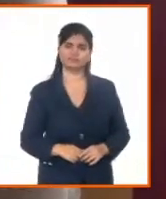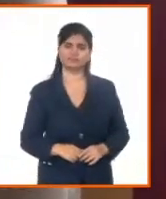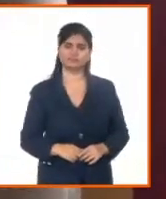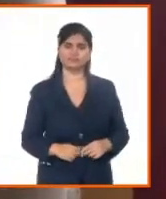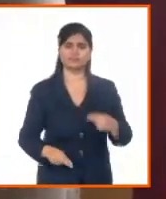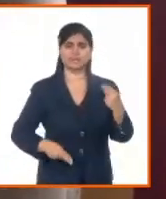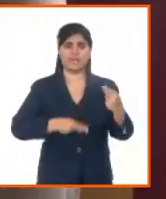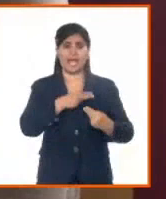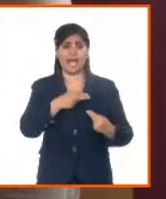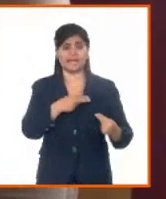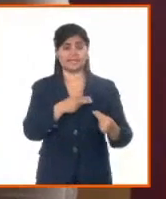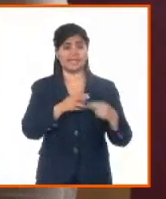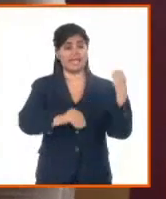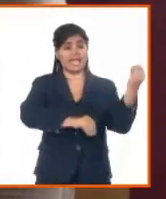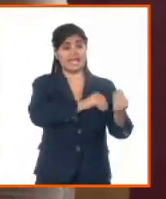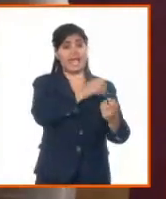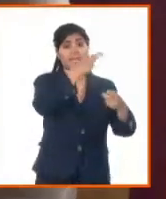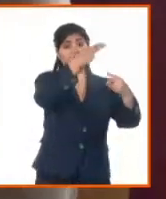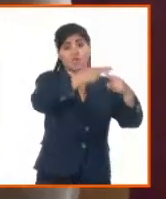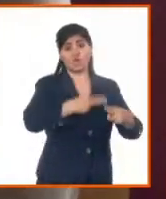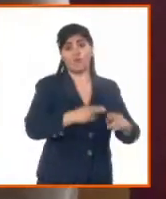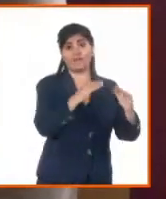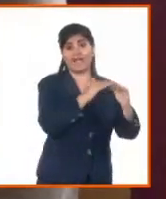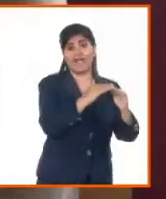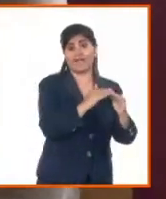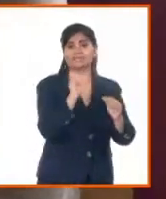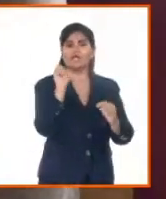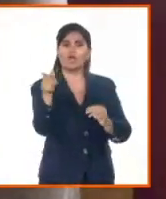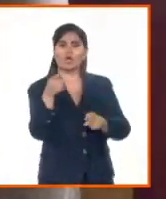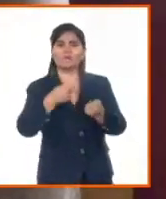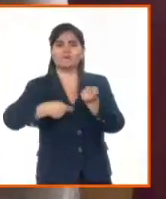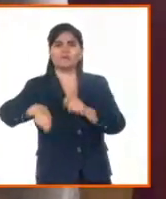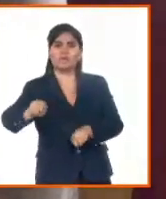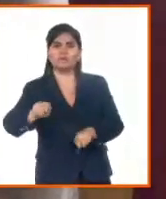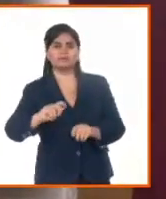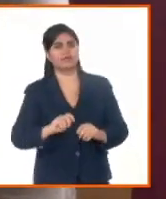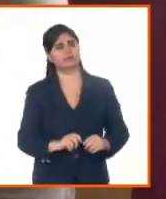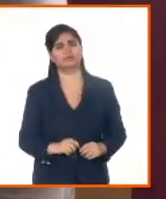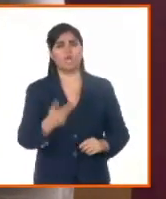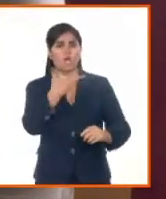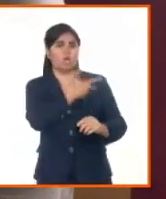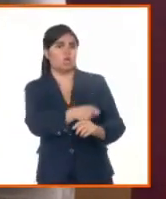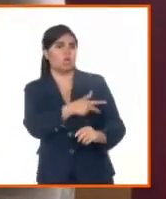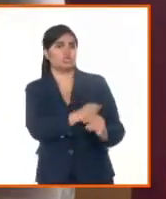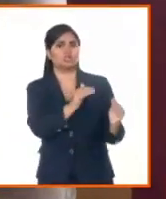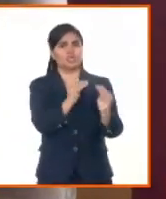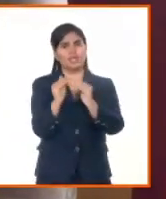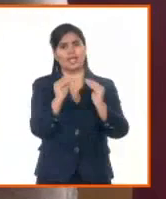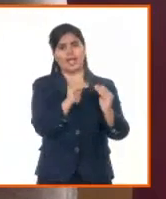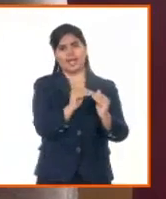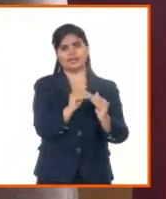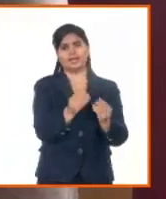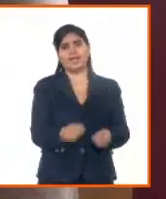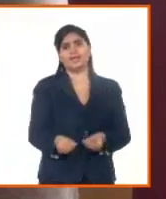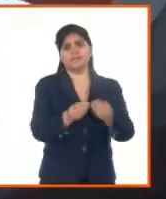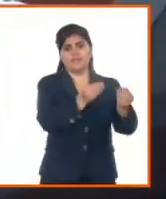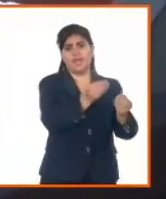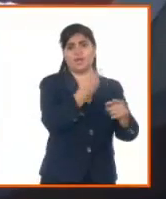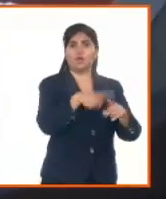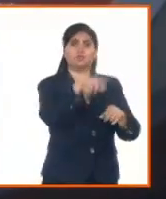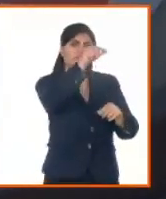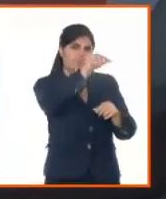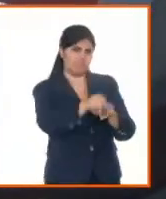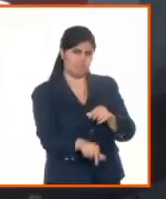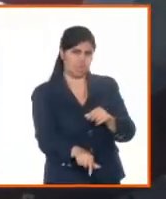poderes especiales, compraventas y donación de viviendas, así como en estos momentos,